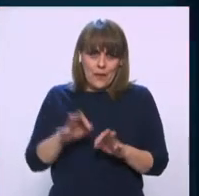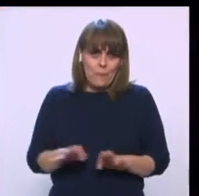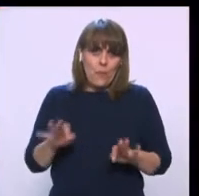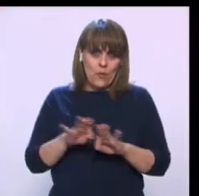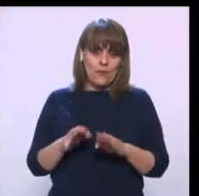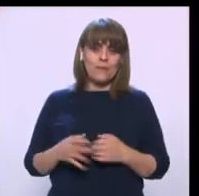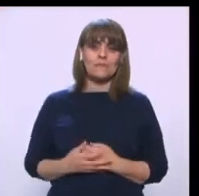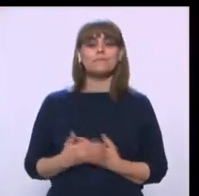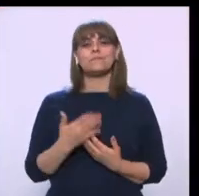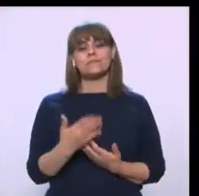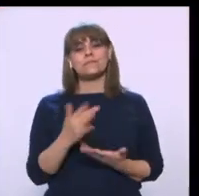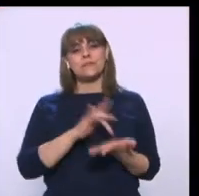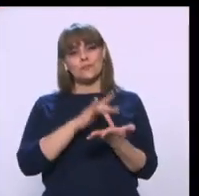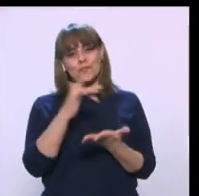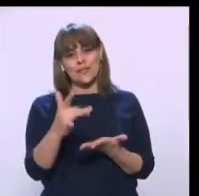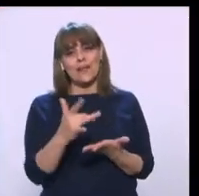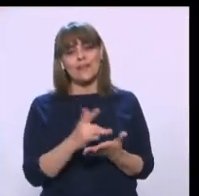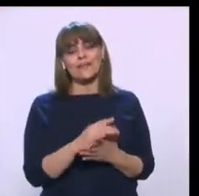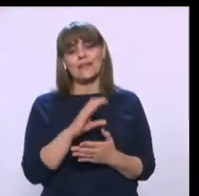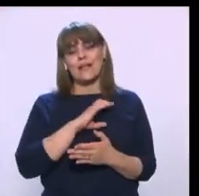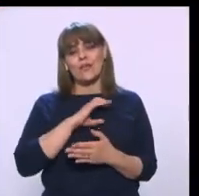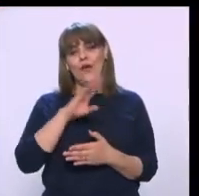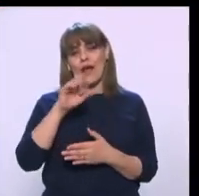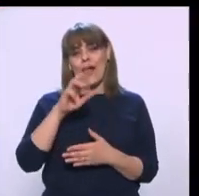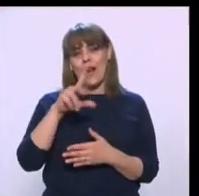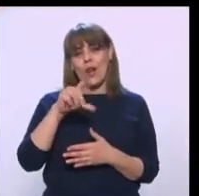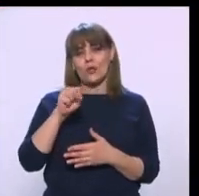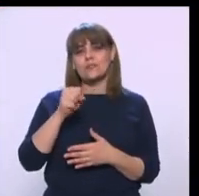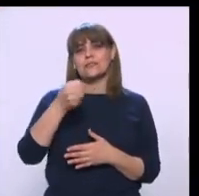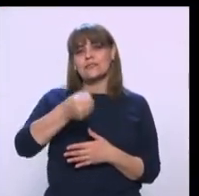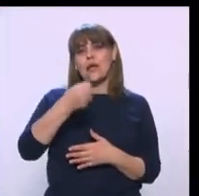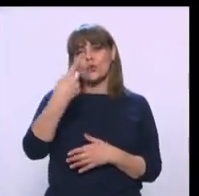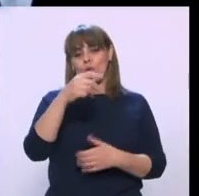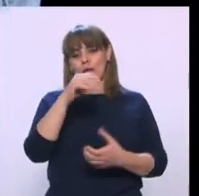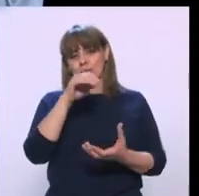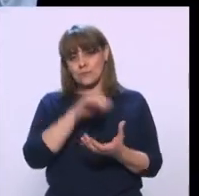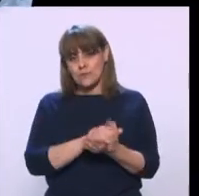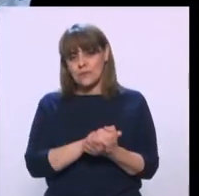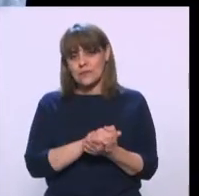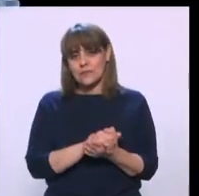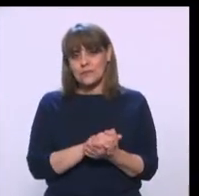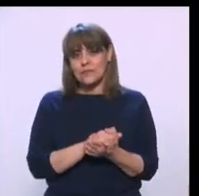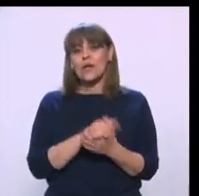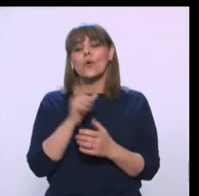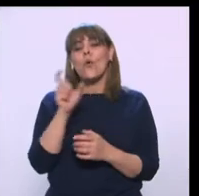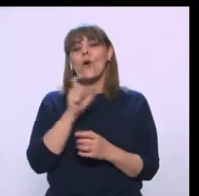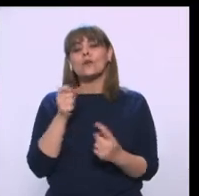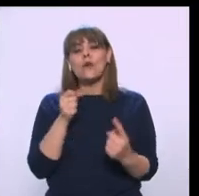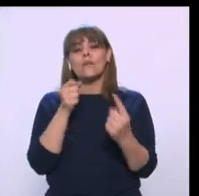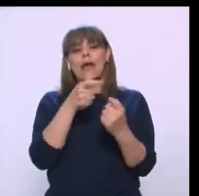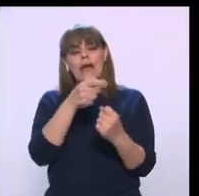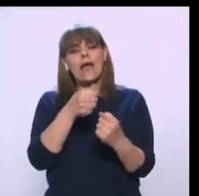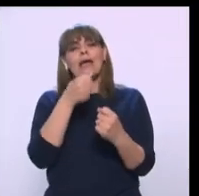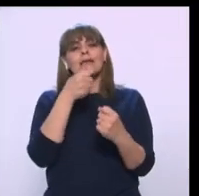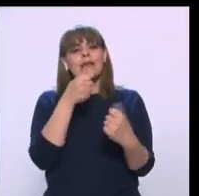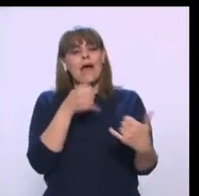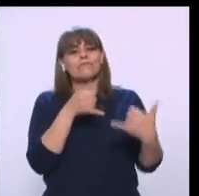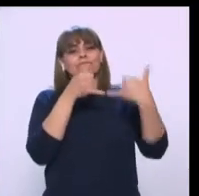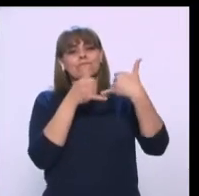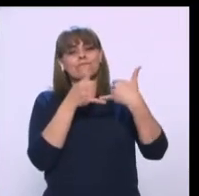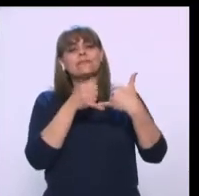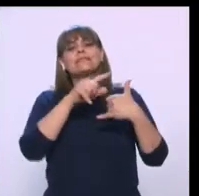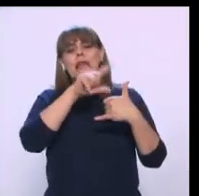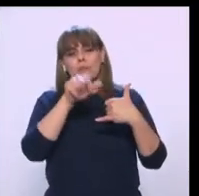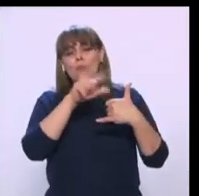Muy bien, bueno, pues, muchísimas gracias, mi estimado Carlos. También un saludo a tu esposa, que ese día que te trataba de entrevistar me atendió muy amablemente y me dijo, al